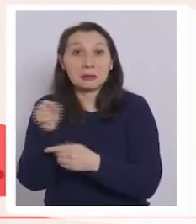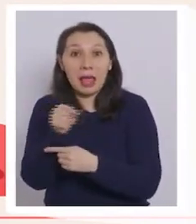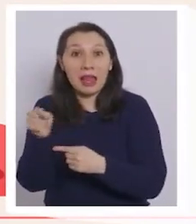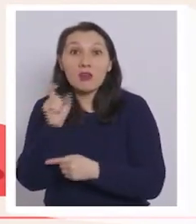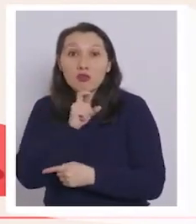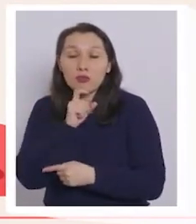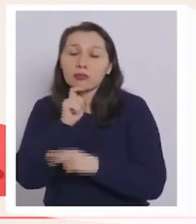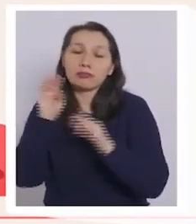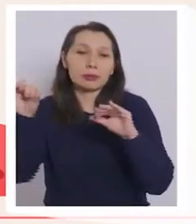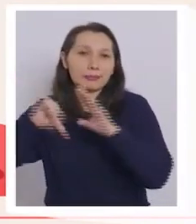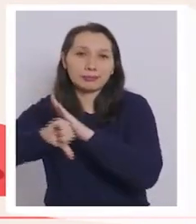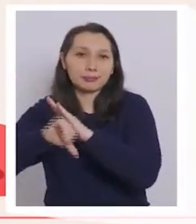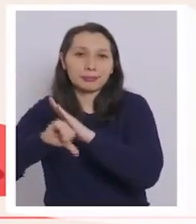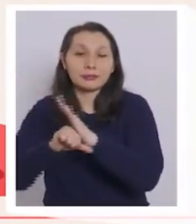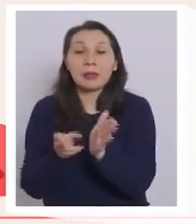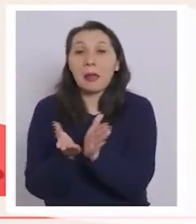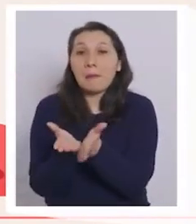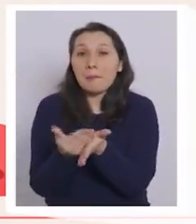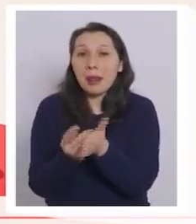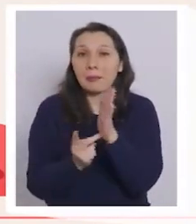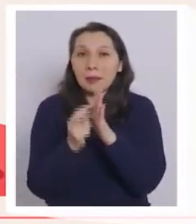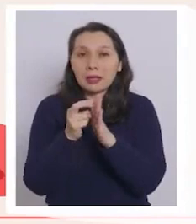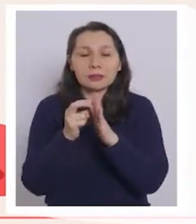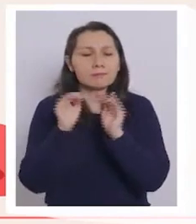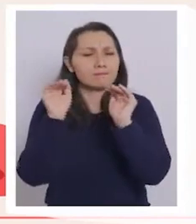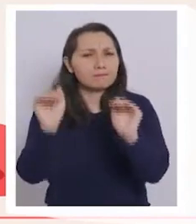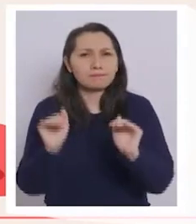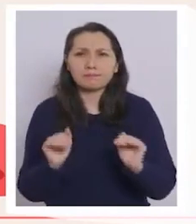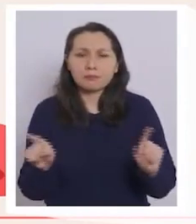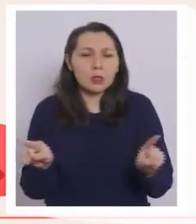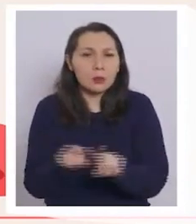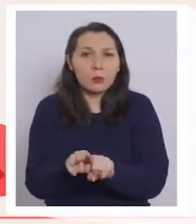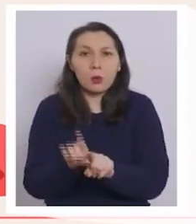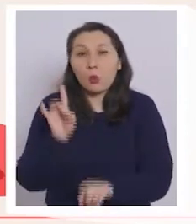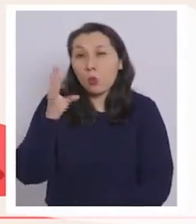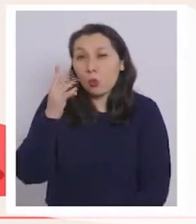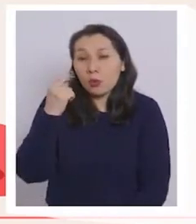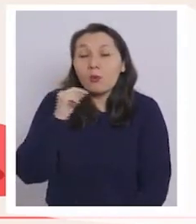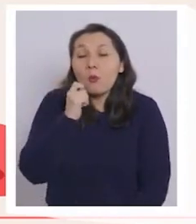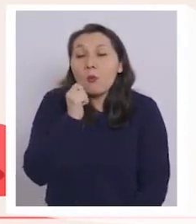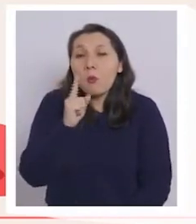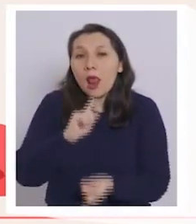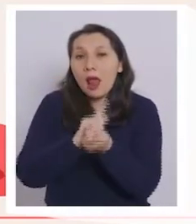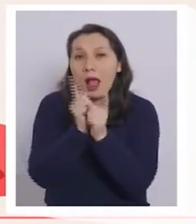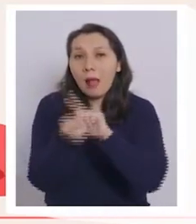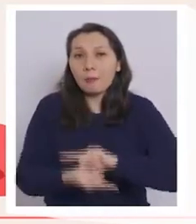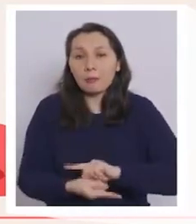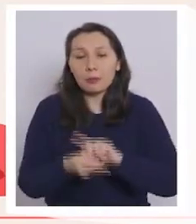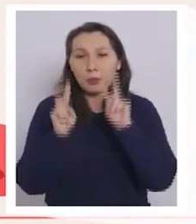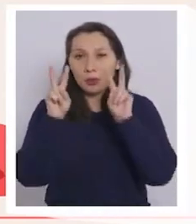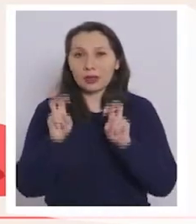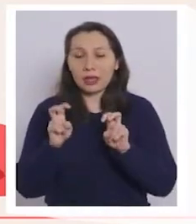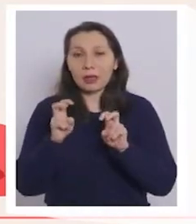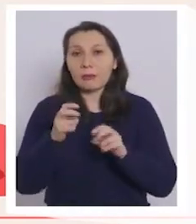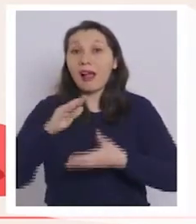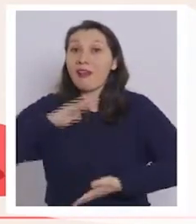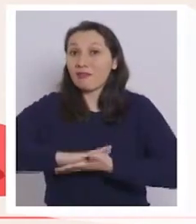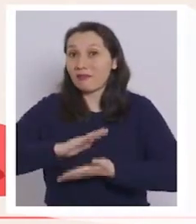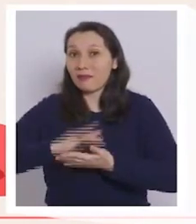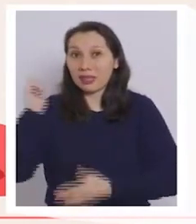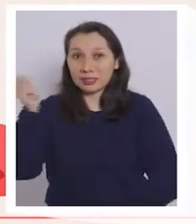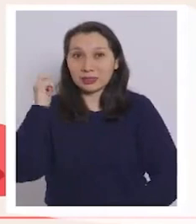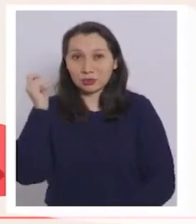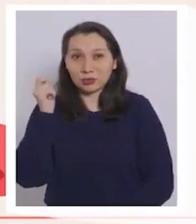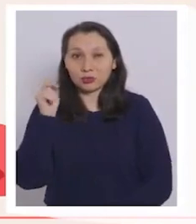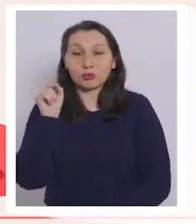El plan paso a paso va a seguir rigiendo exactamente igual. Lo único que va a cambiar para estas fiestas patrias,